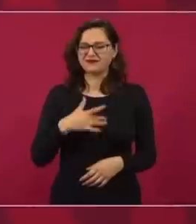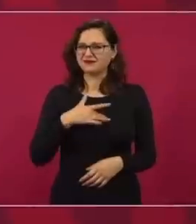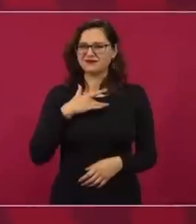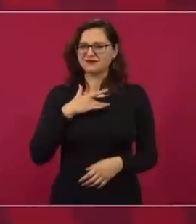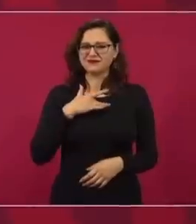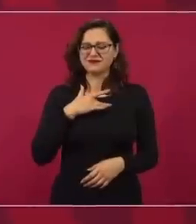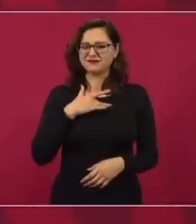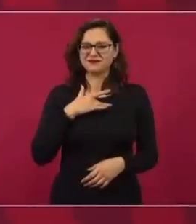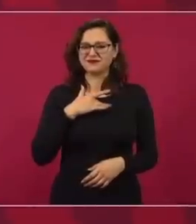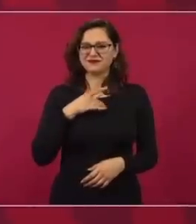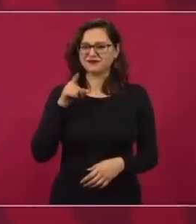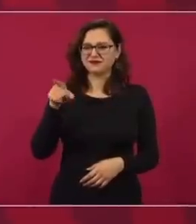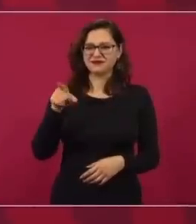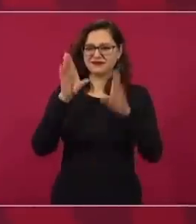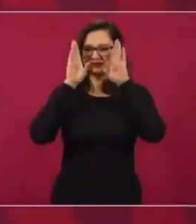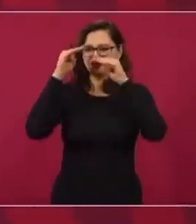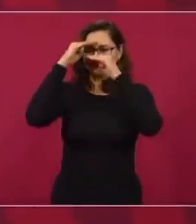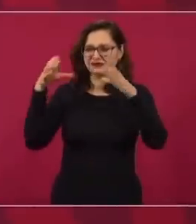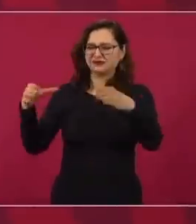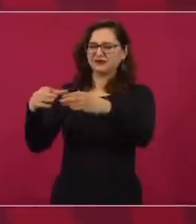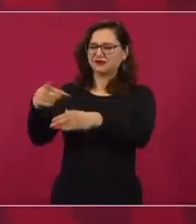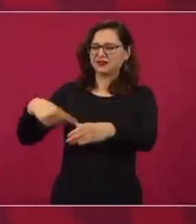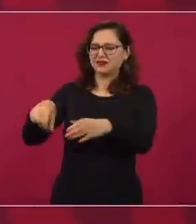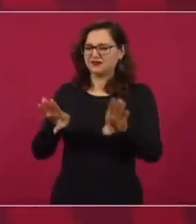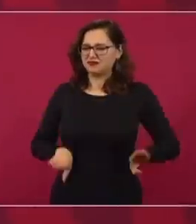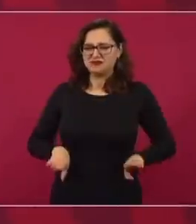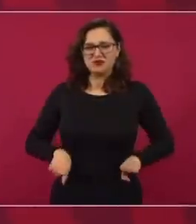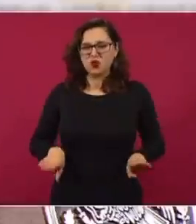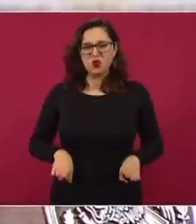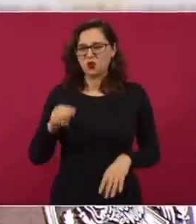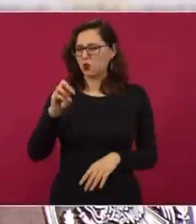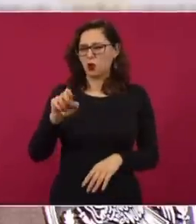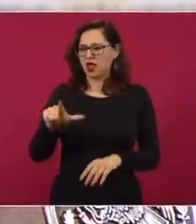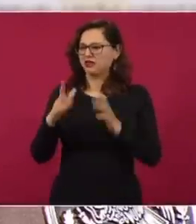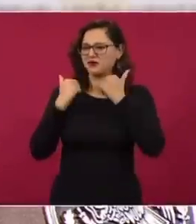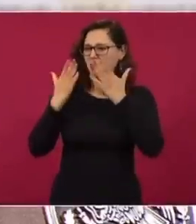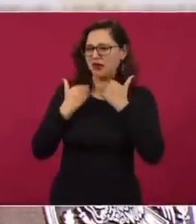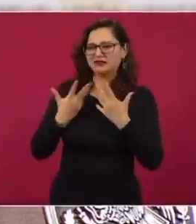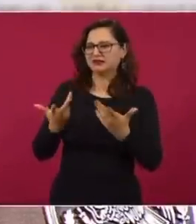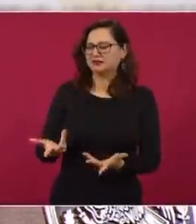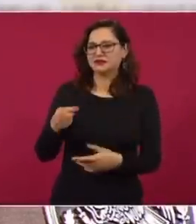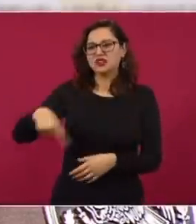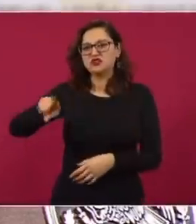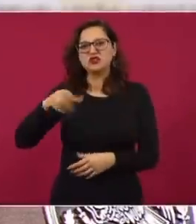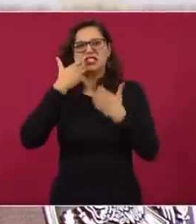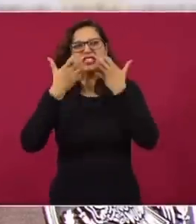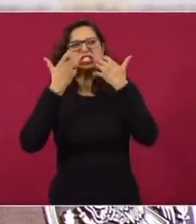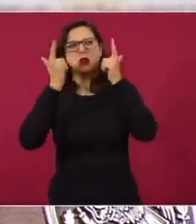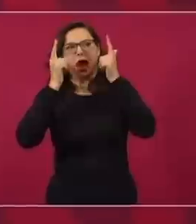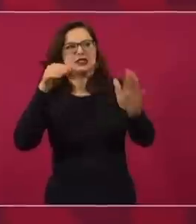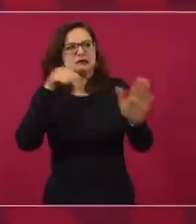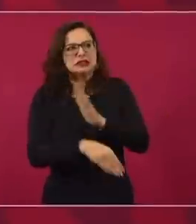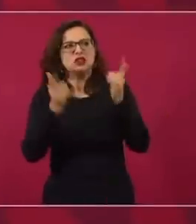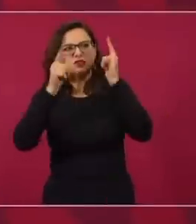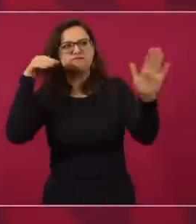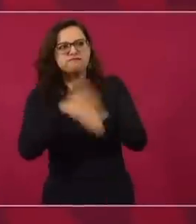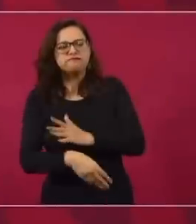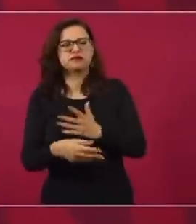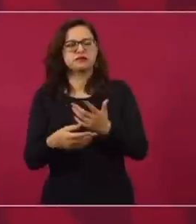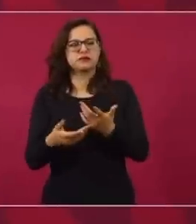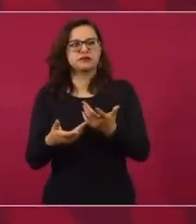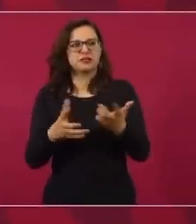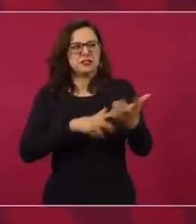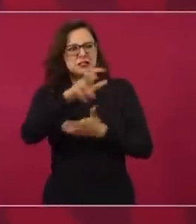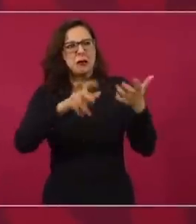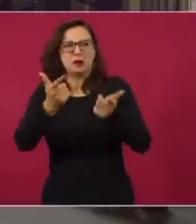de los conservadores y como no les han resultado sus pronósticos de